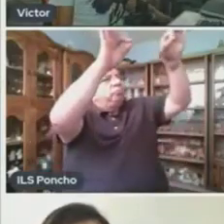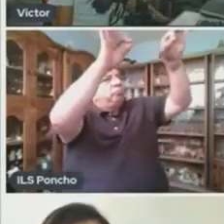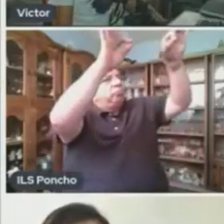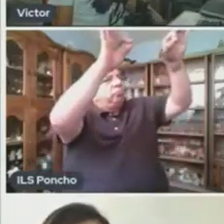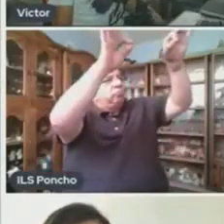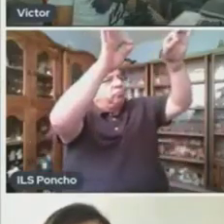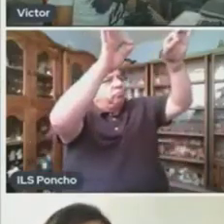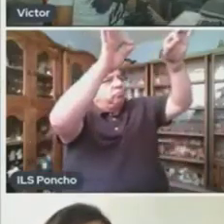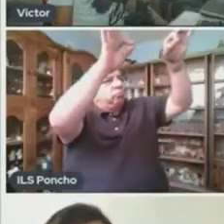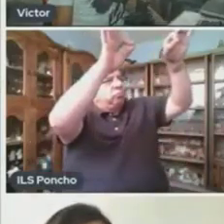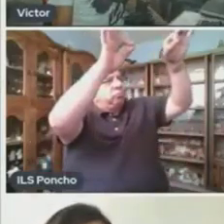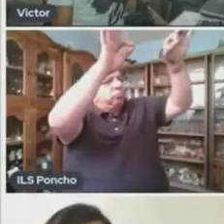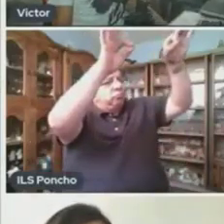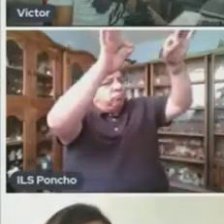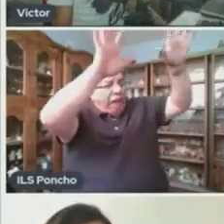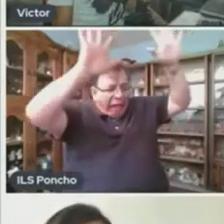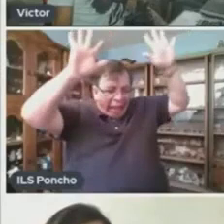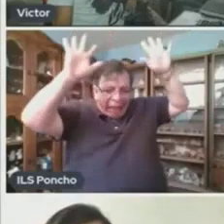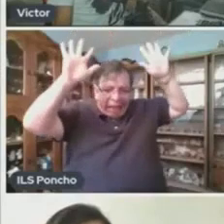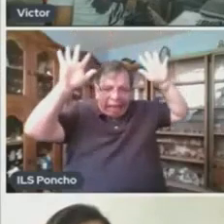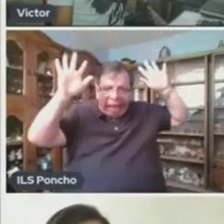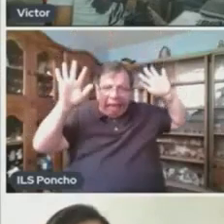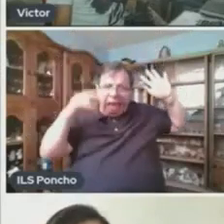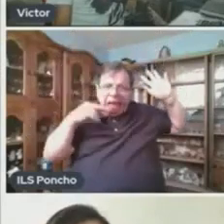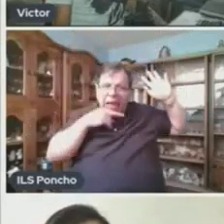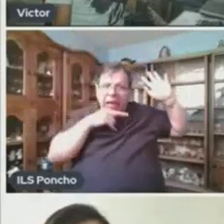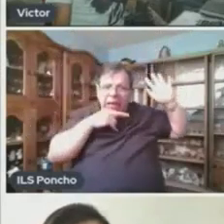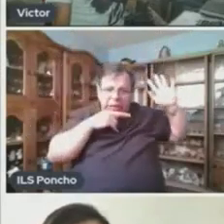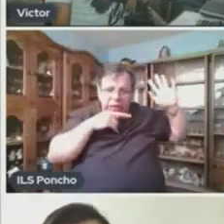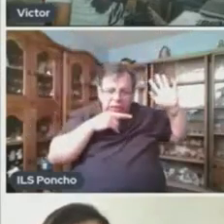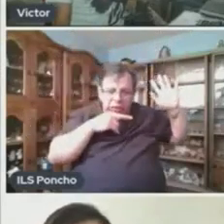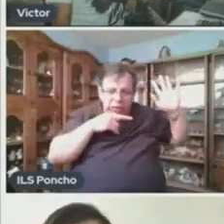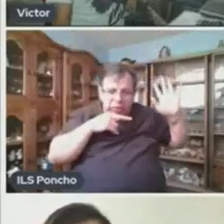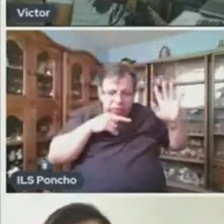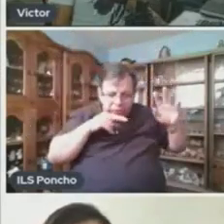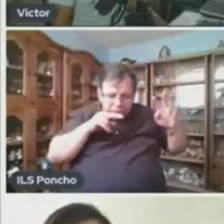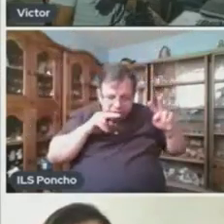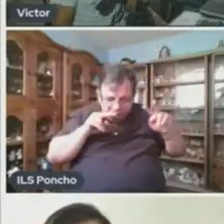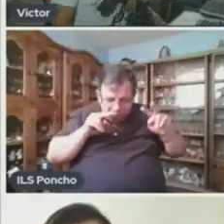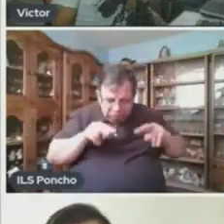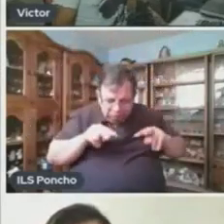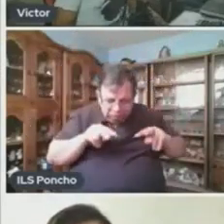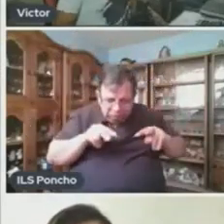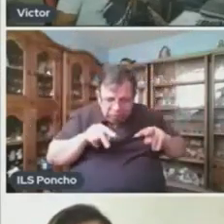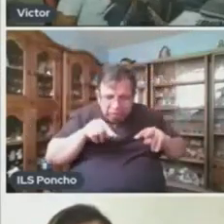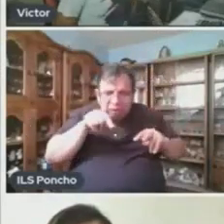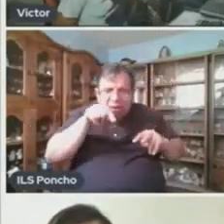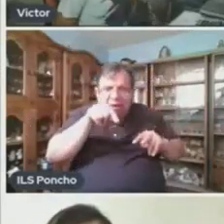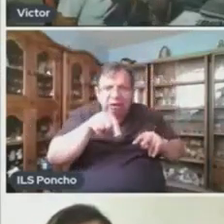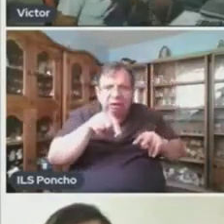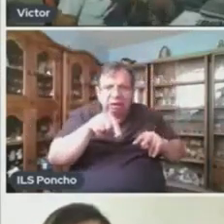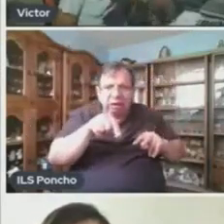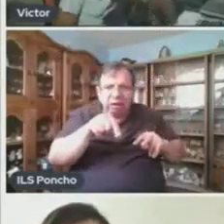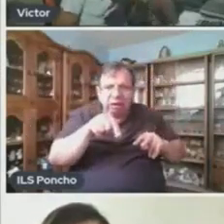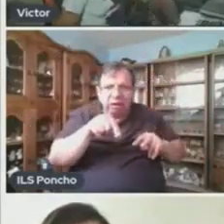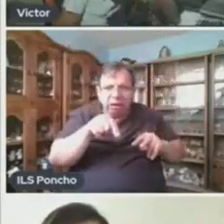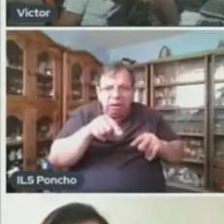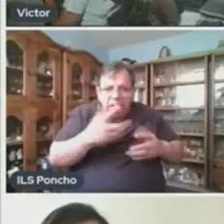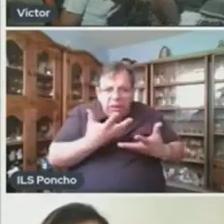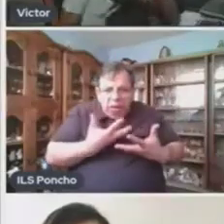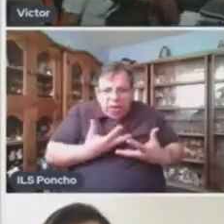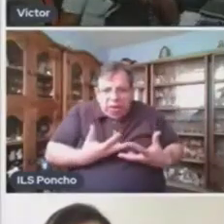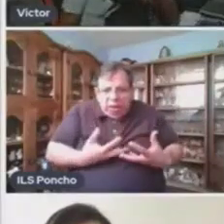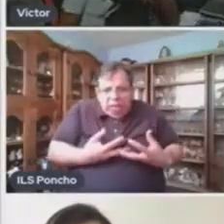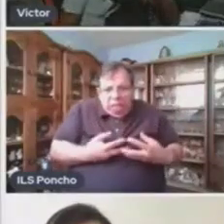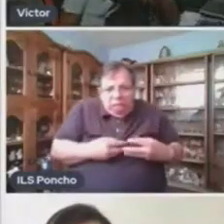Enseguida La Dejó Caer Y Se Quedó Mirando A Aquel Lívida Y Temblando